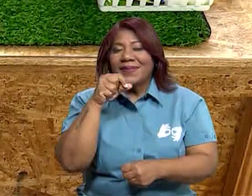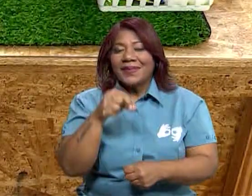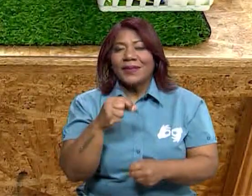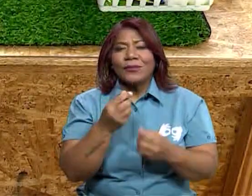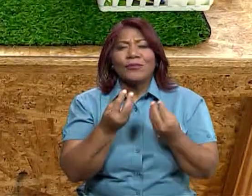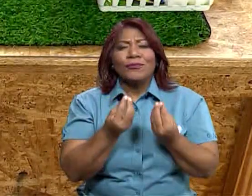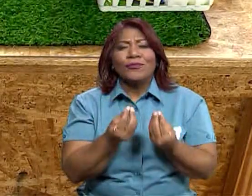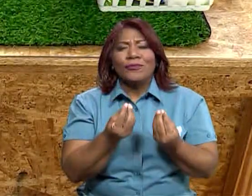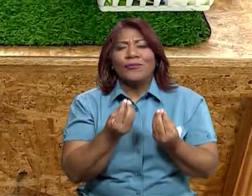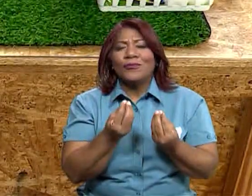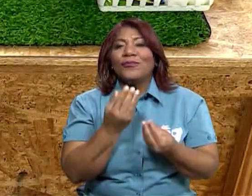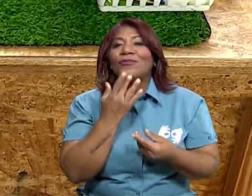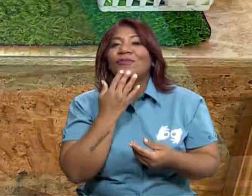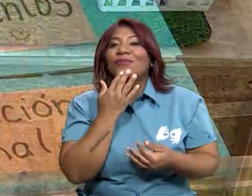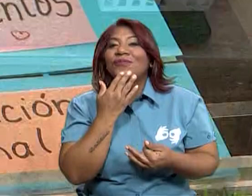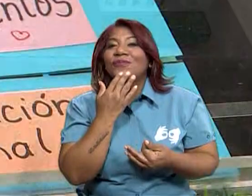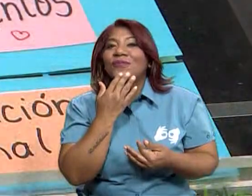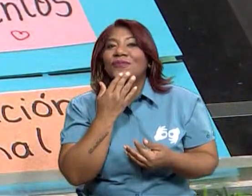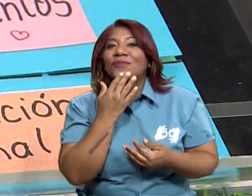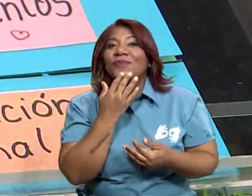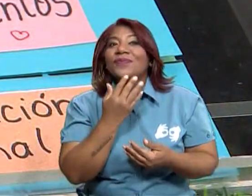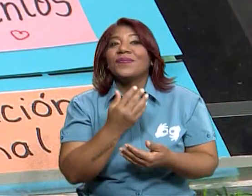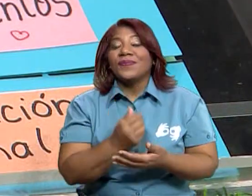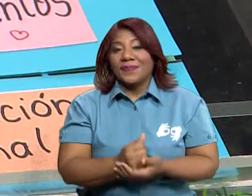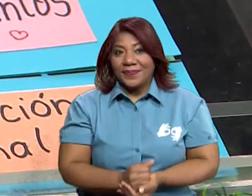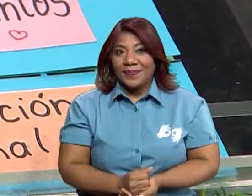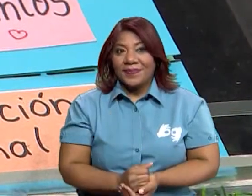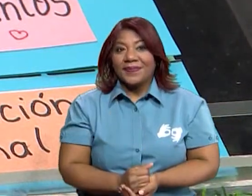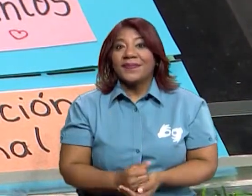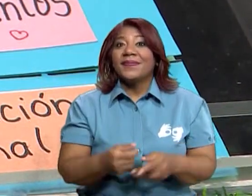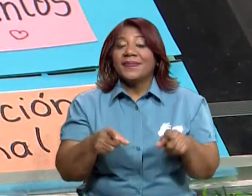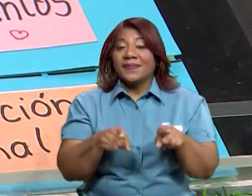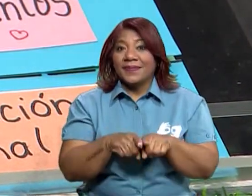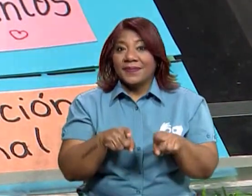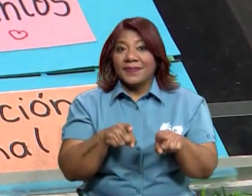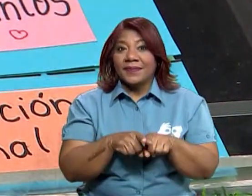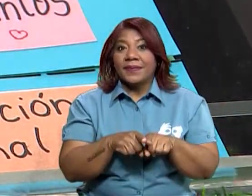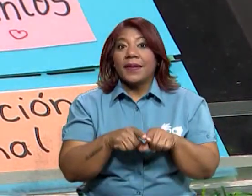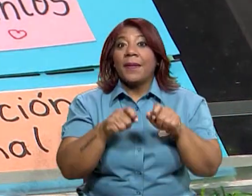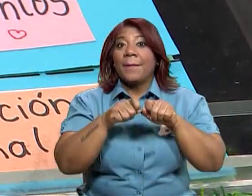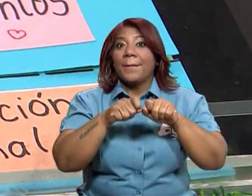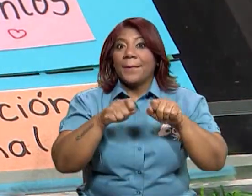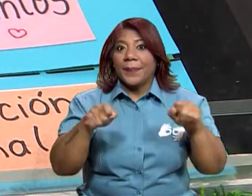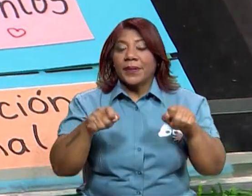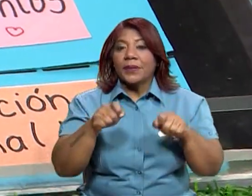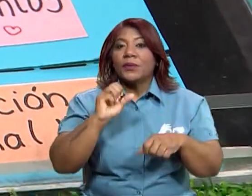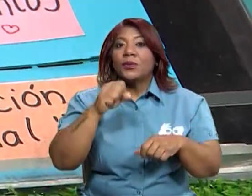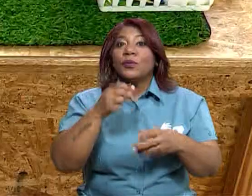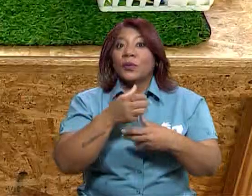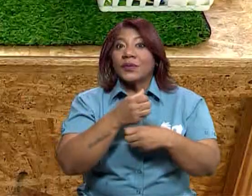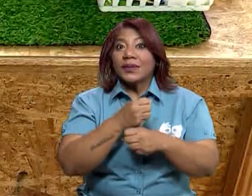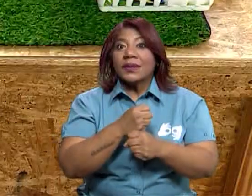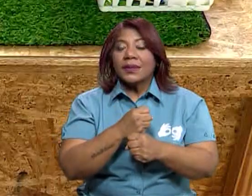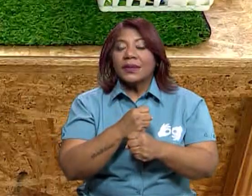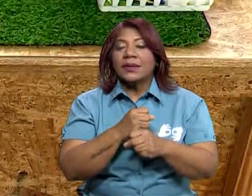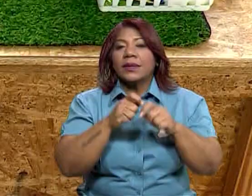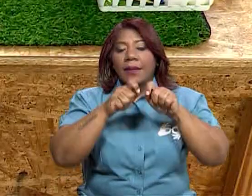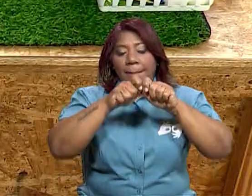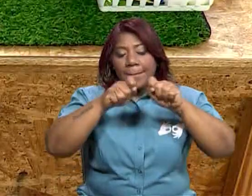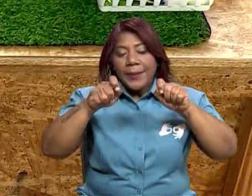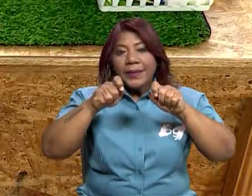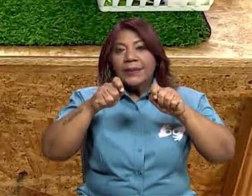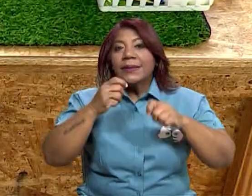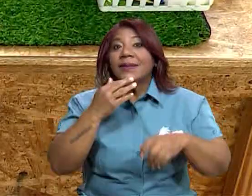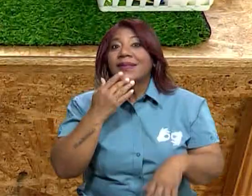de construcción, hoja de colores. También está realizado con sus marcadores lo cual pueden utilizar más adelante con marcadores de